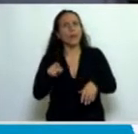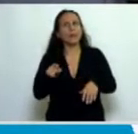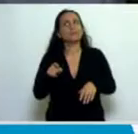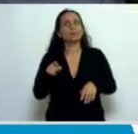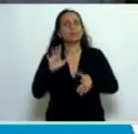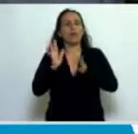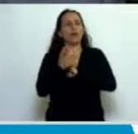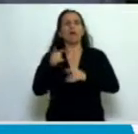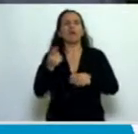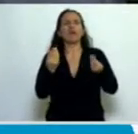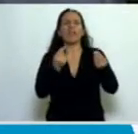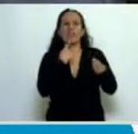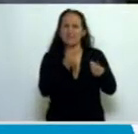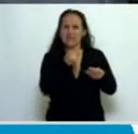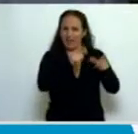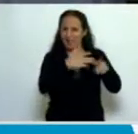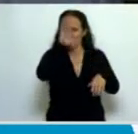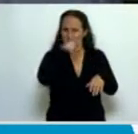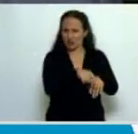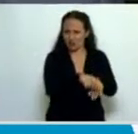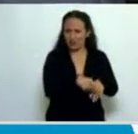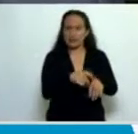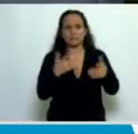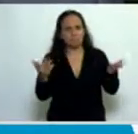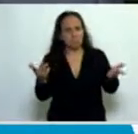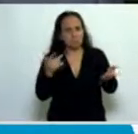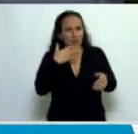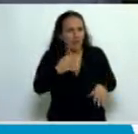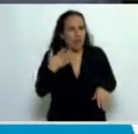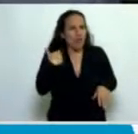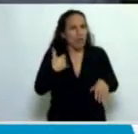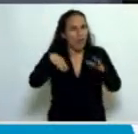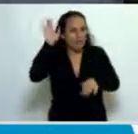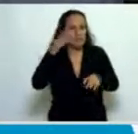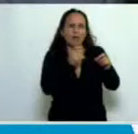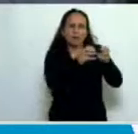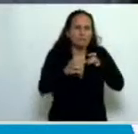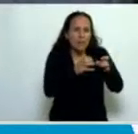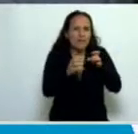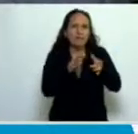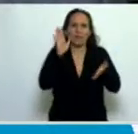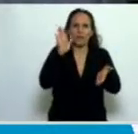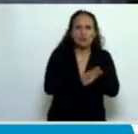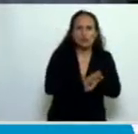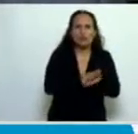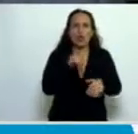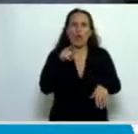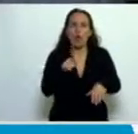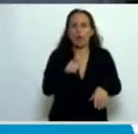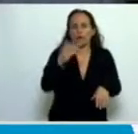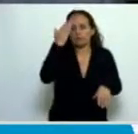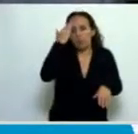exigencia implica. Por lo general, se discute mucho sobre la legitimidad de los límites